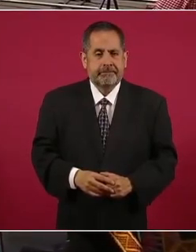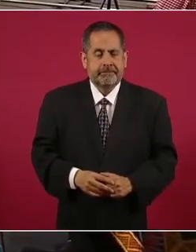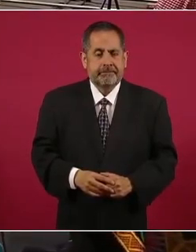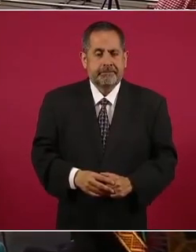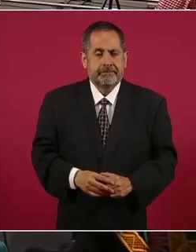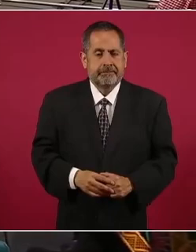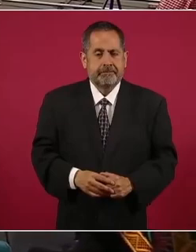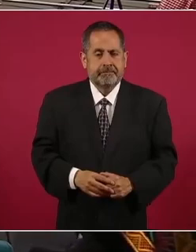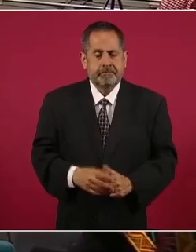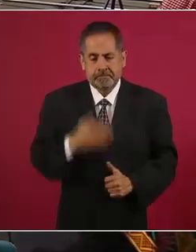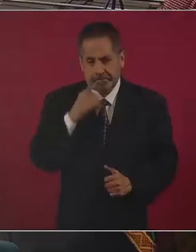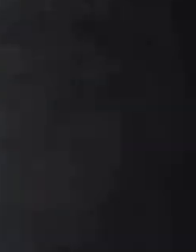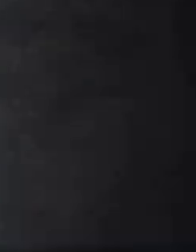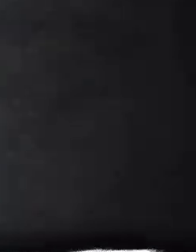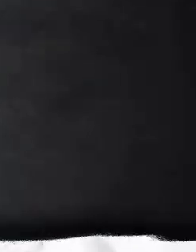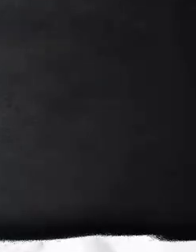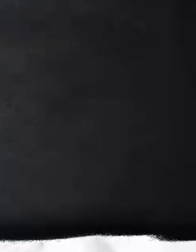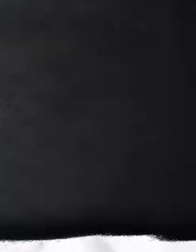Muy bien, adelante.